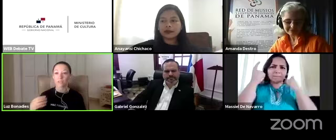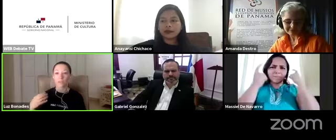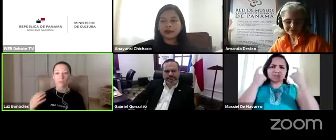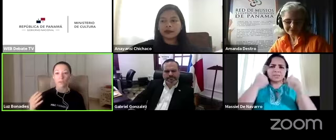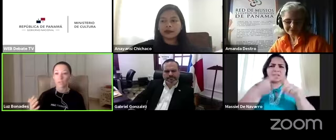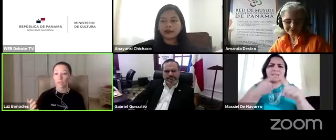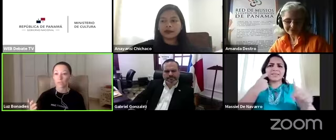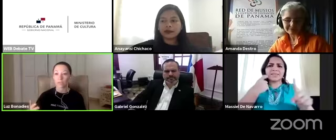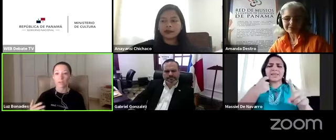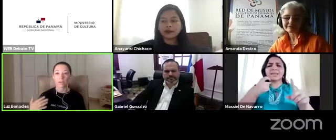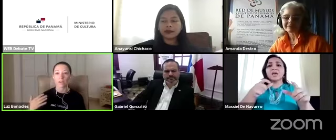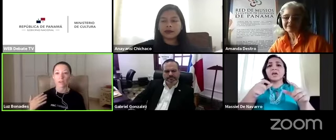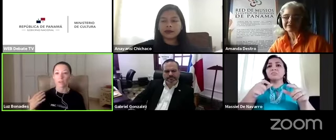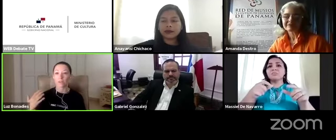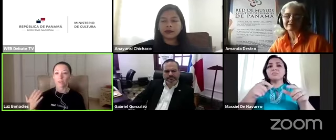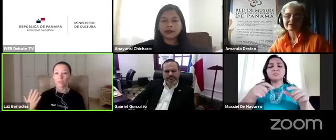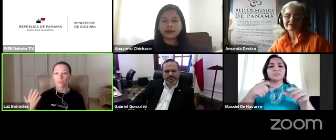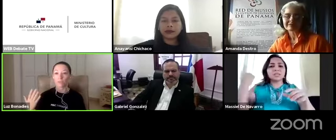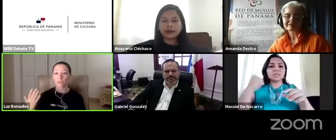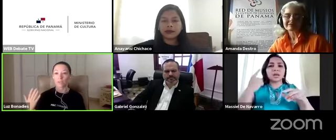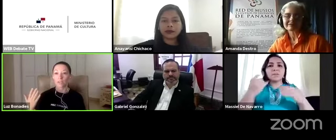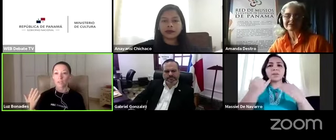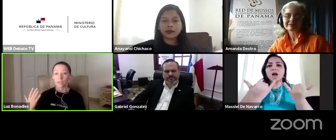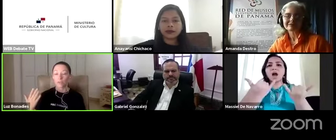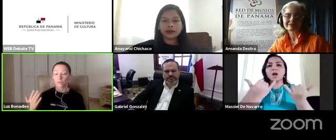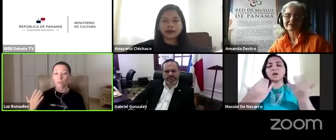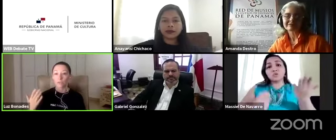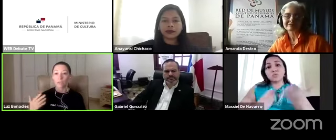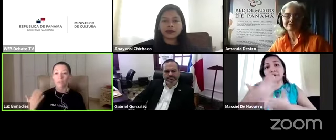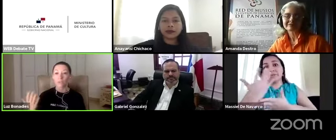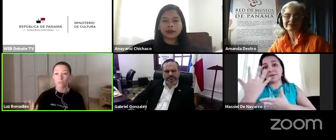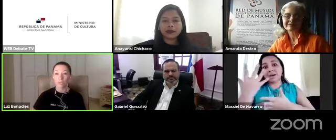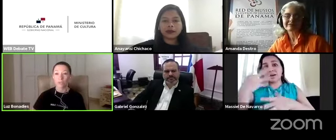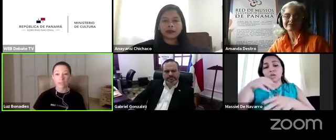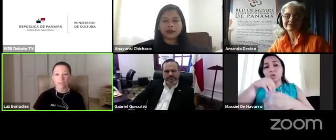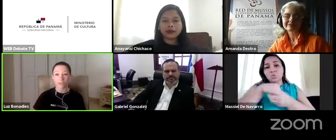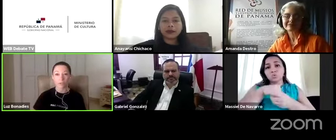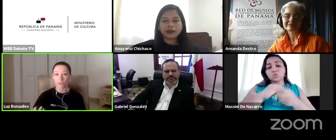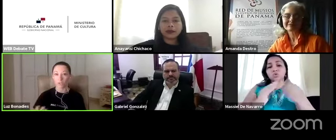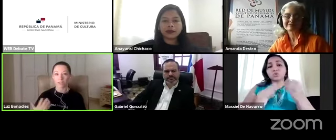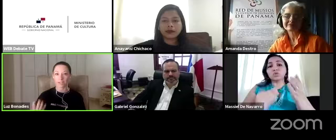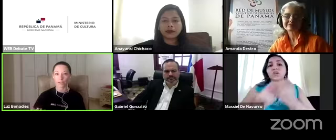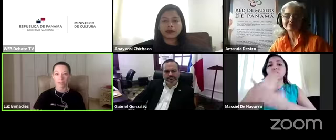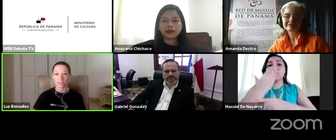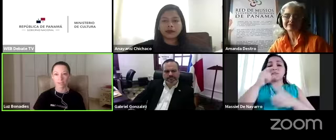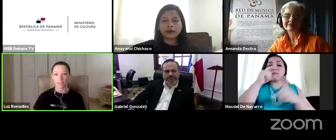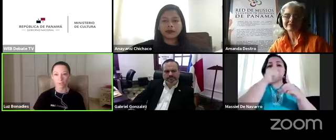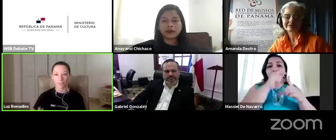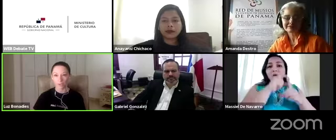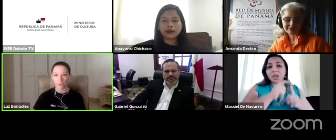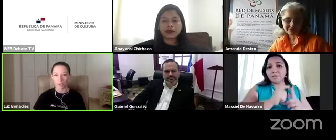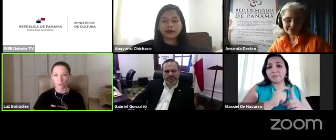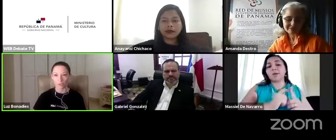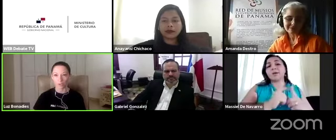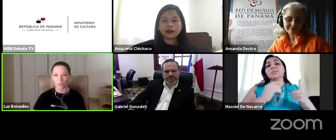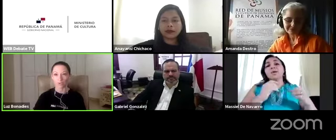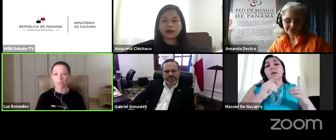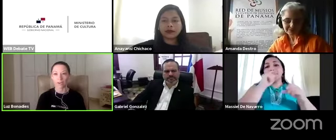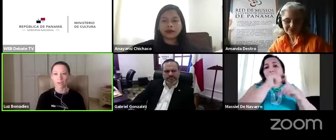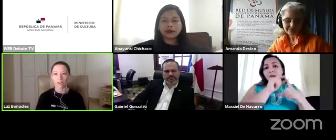inclusivo para todos los géneros, la inclusión de nuevos dialectos a los que quizás normalmente no estamos